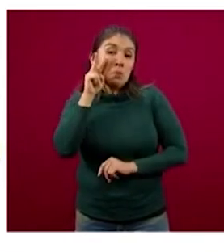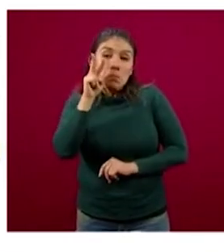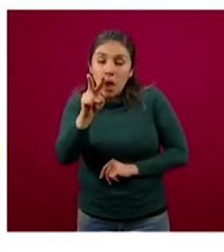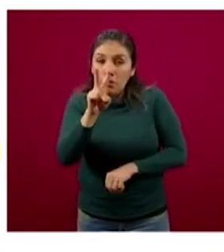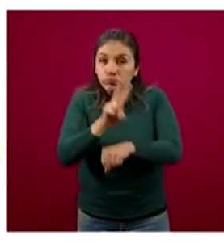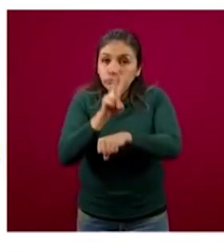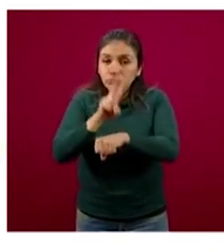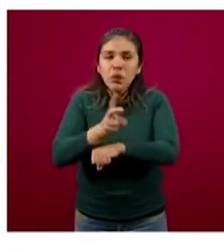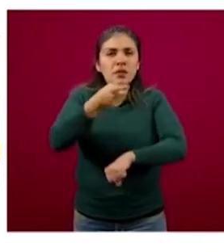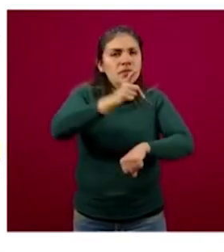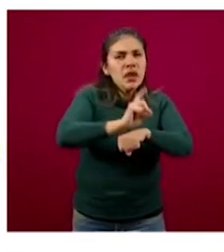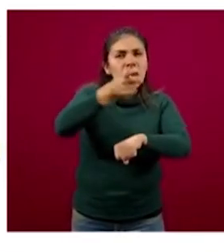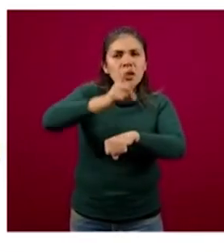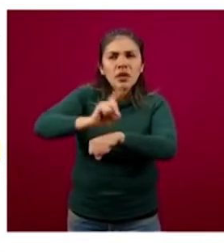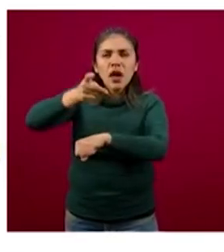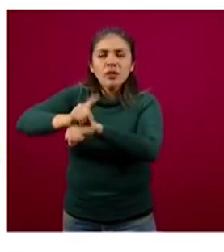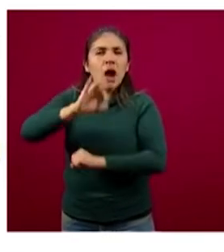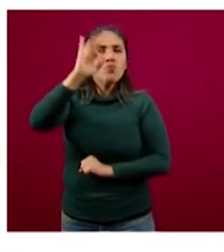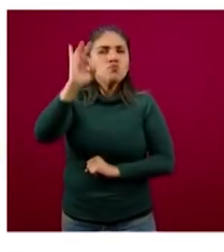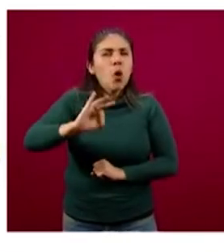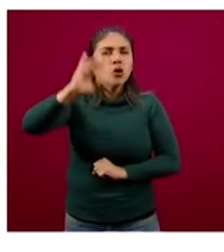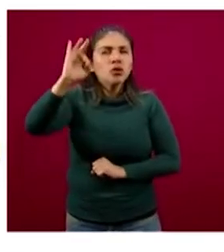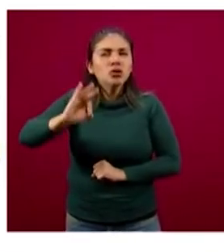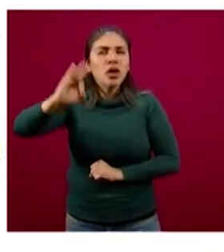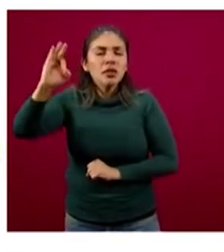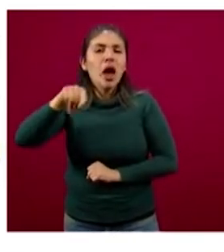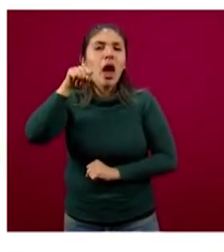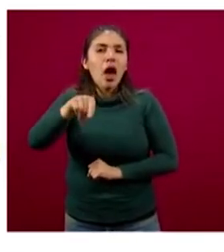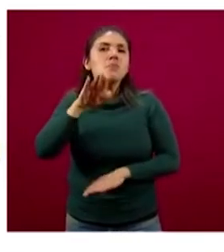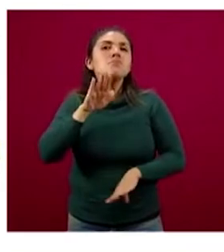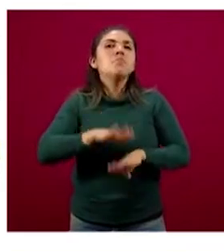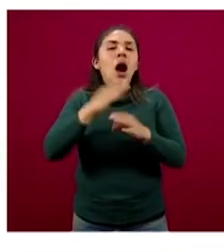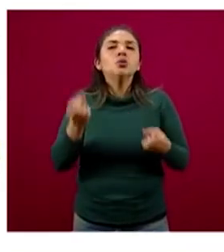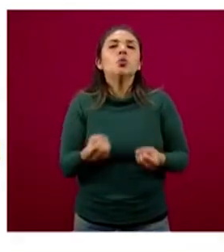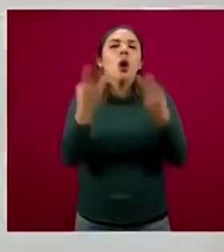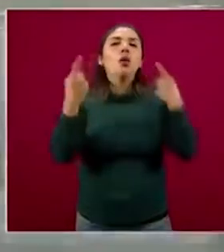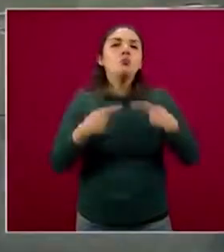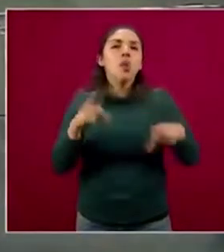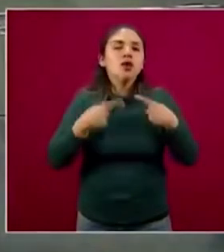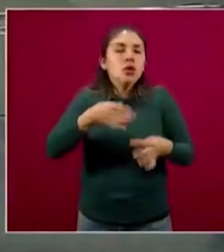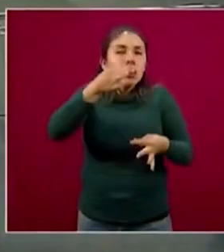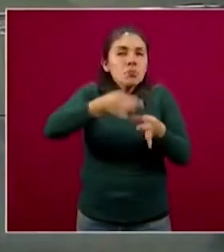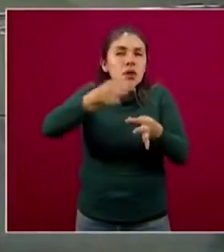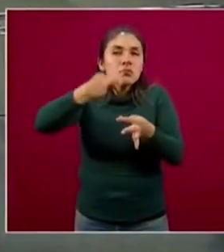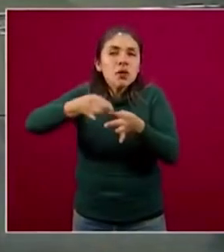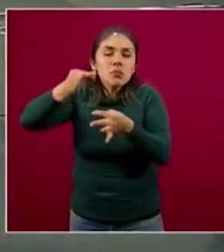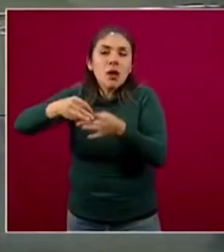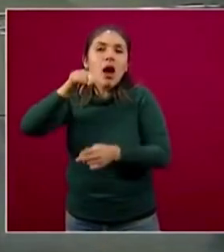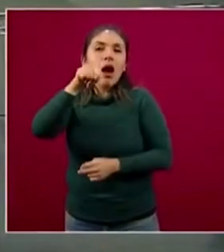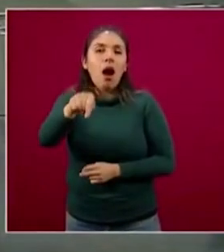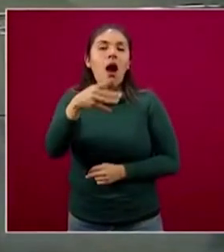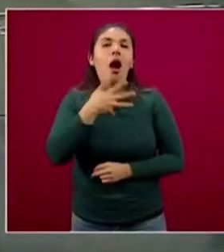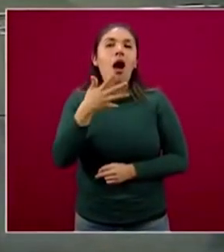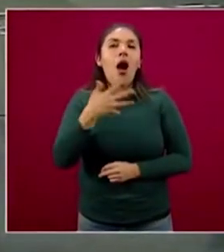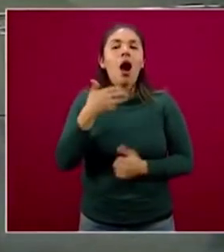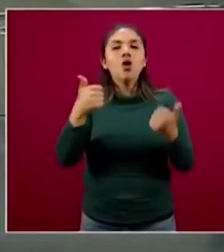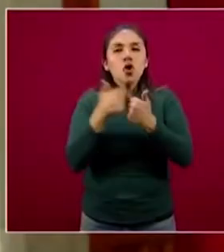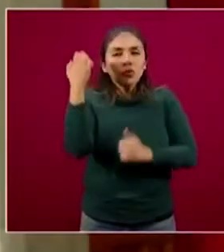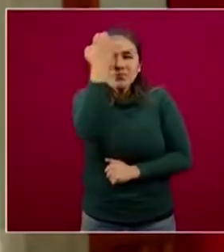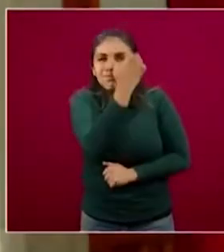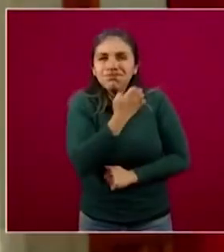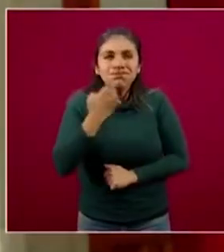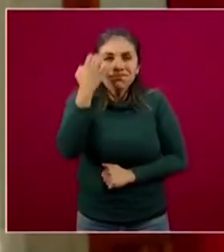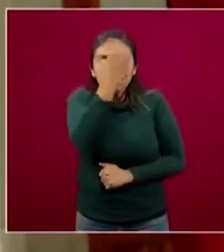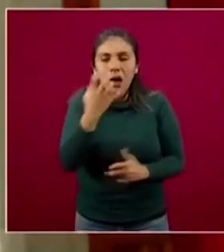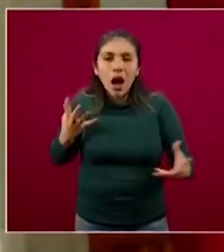cada día ese porcentaje representa una mayor cantidad de casos, porque está basado precisamente en un análisis de casos